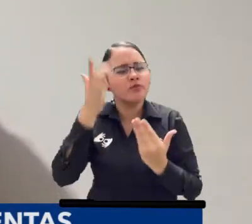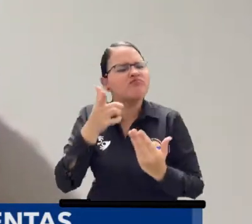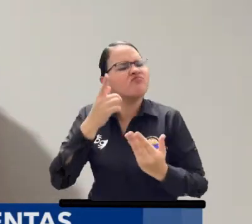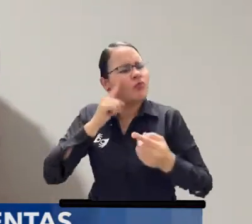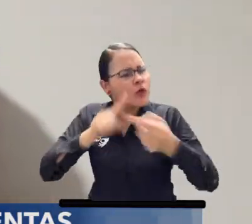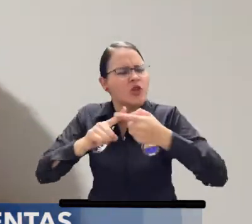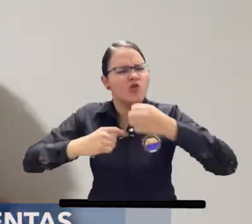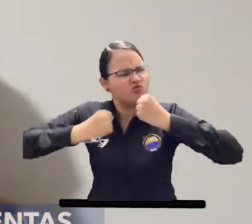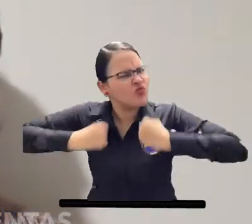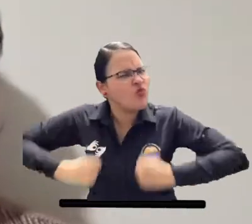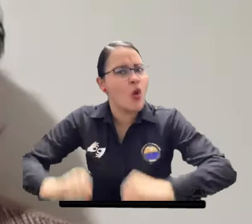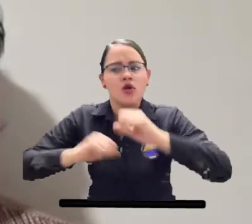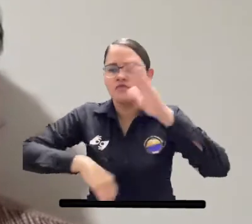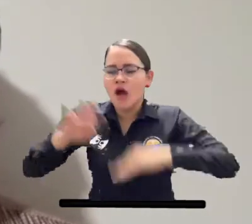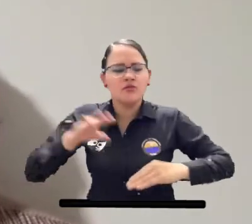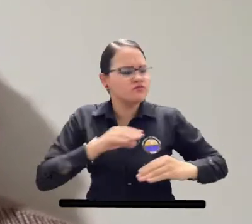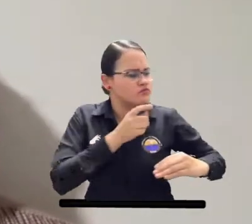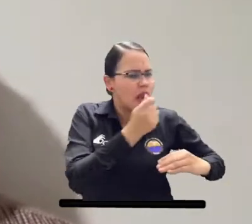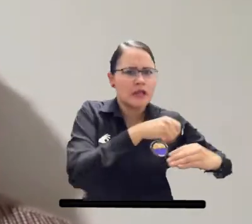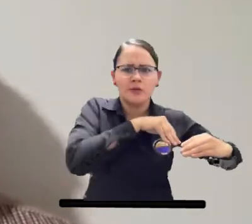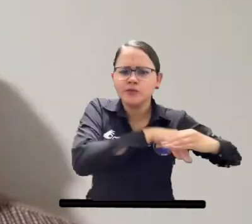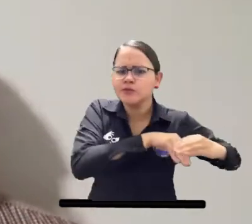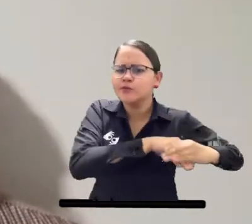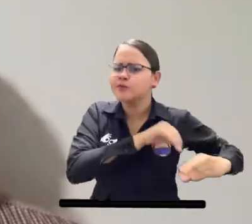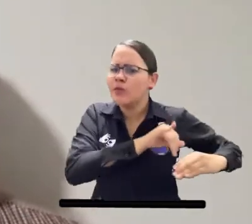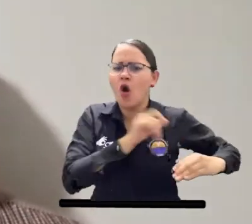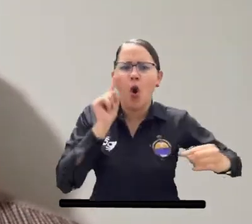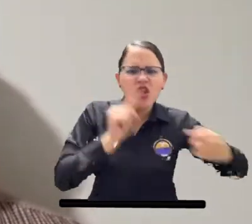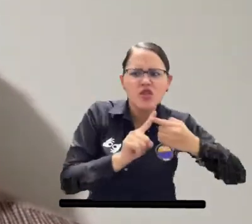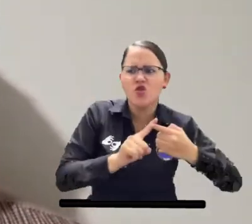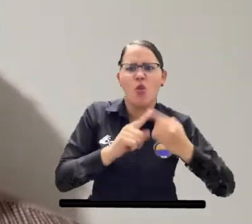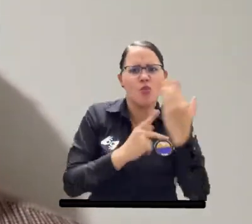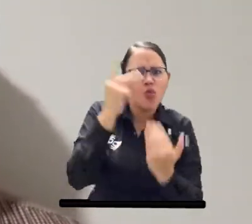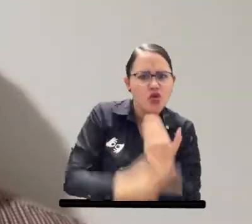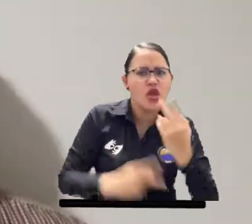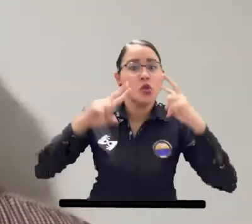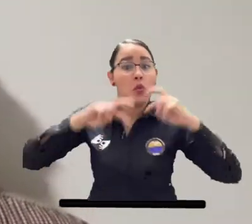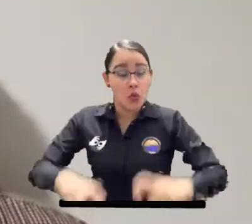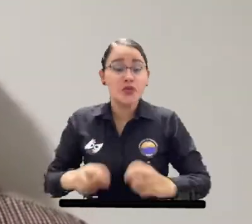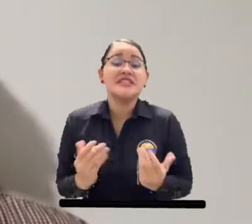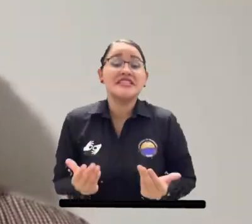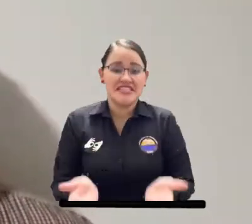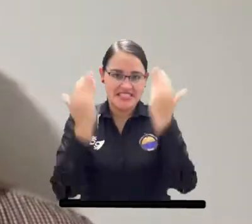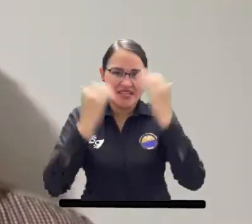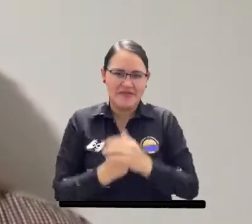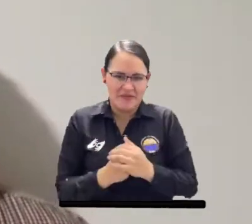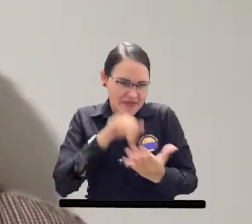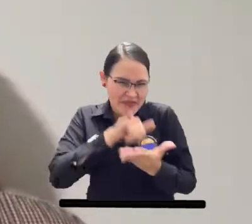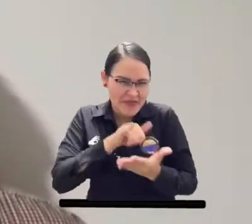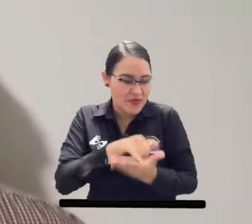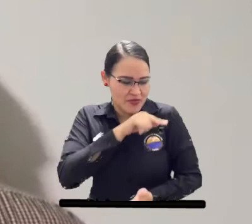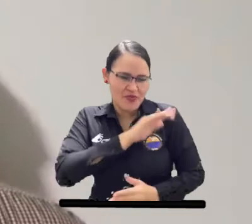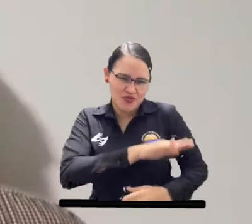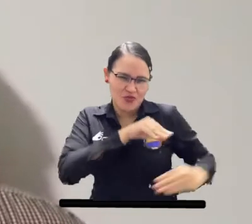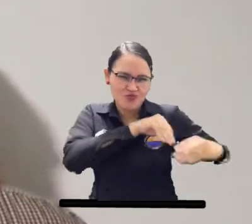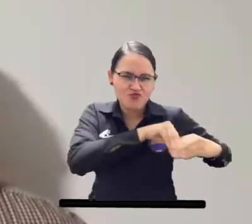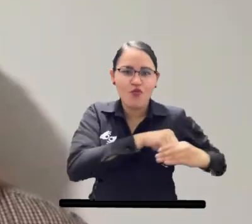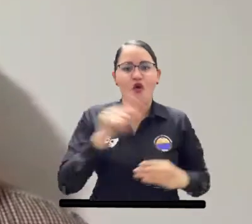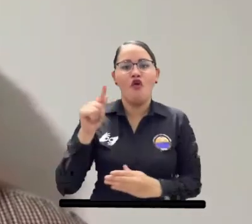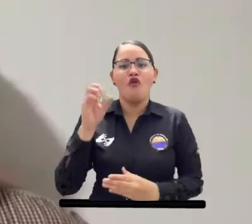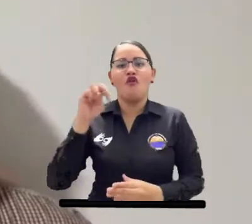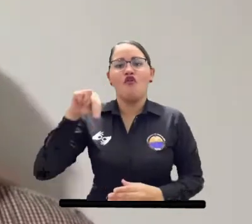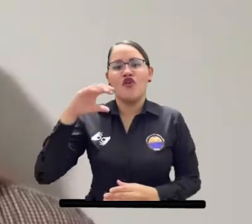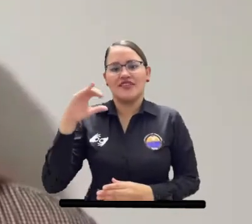recursos para la financiación de proyectos de innovación mediante el Fondo para la Ciencia y la Tecnología e Innovación del Alma Mater